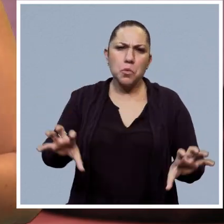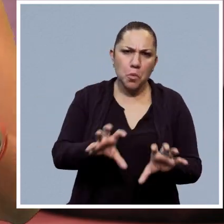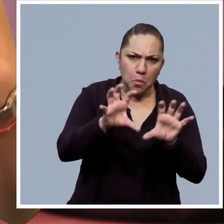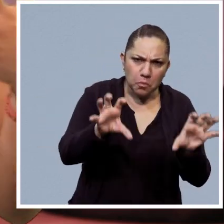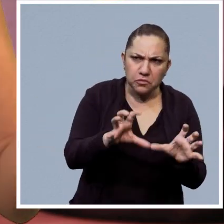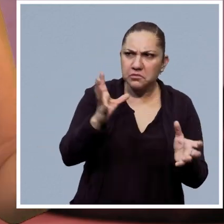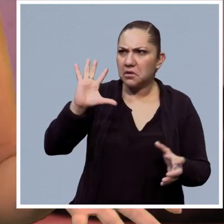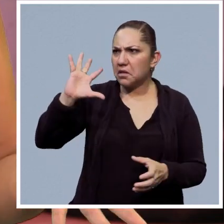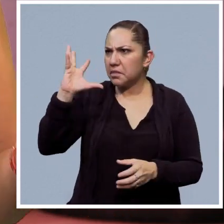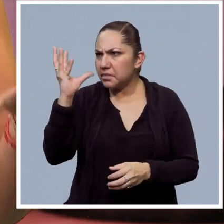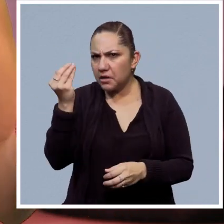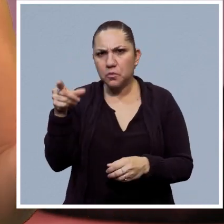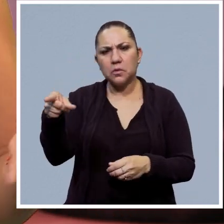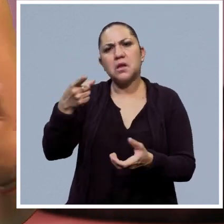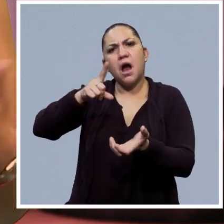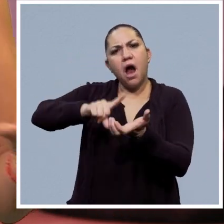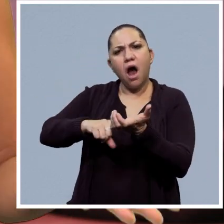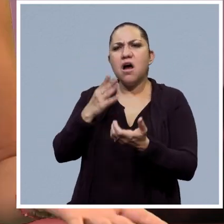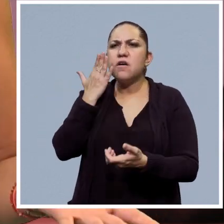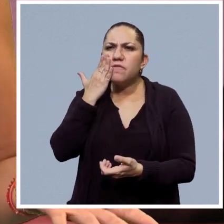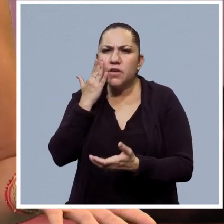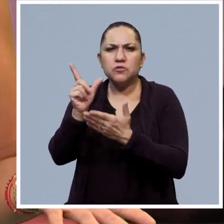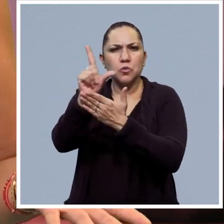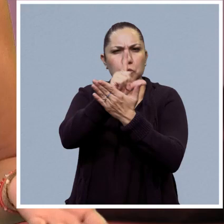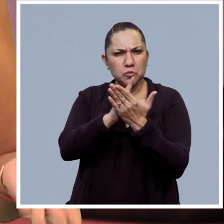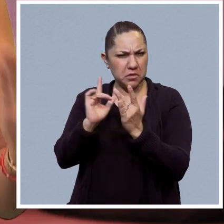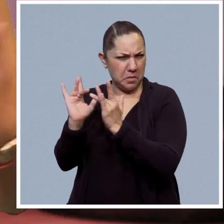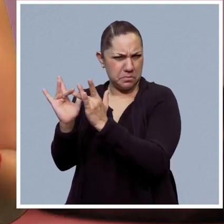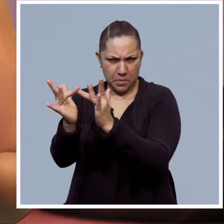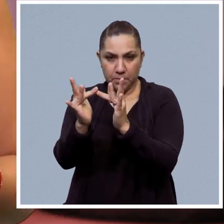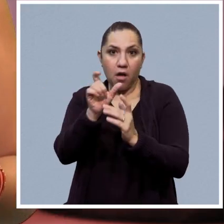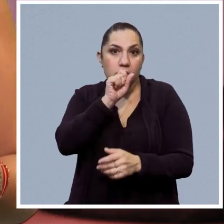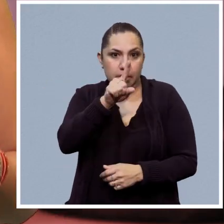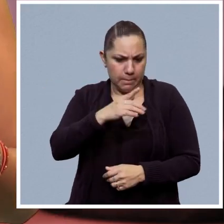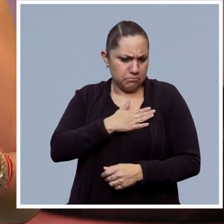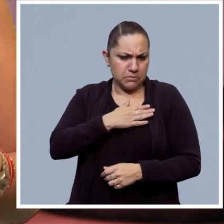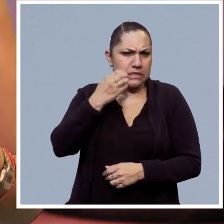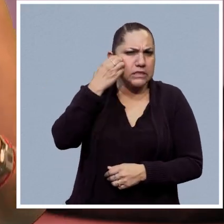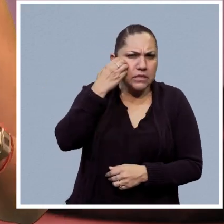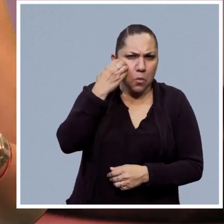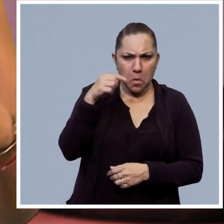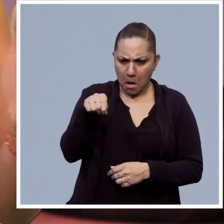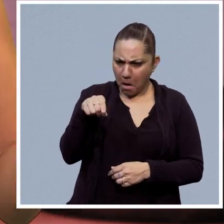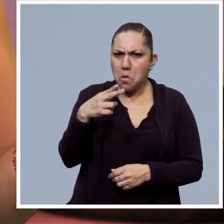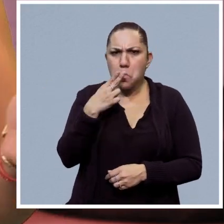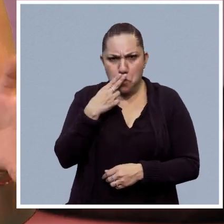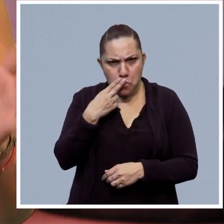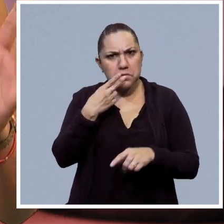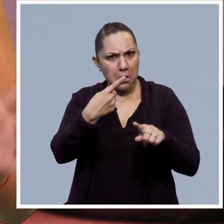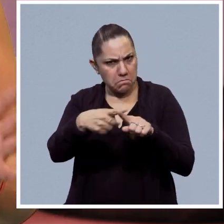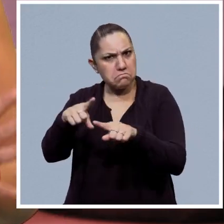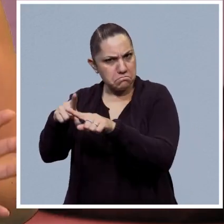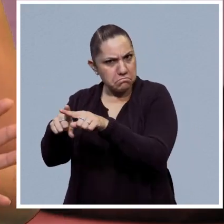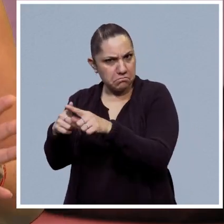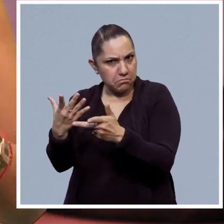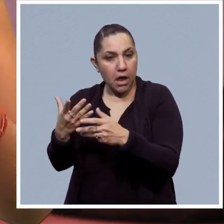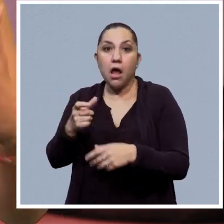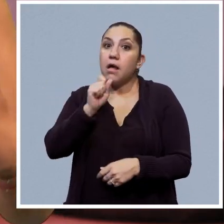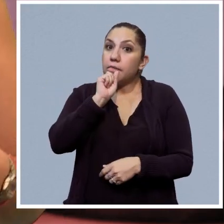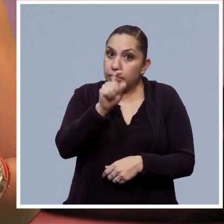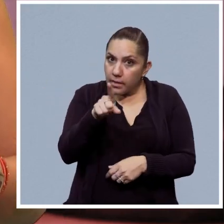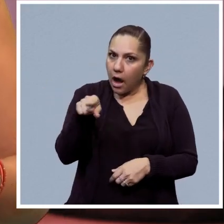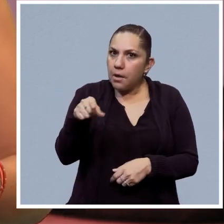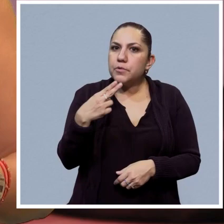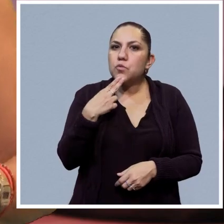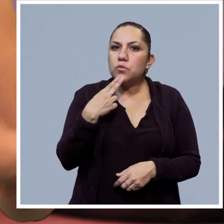lo mencionabas pues en computación, en tecnología, la encontramos en las redes sociales e incluso en nuestros celulares y es muy importante porque también se puede utilizar